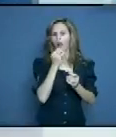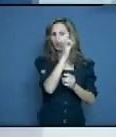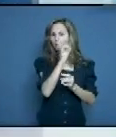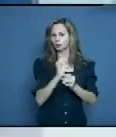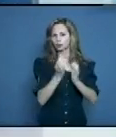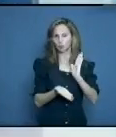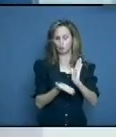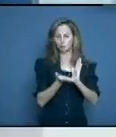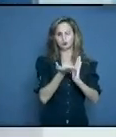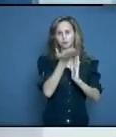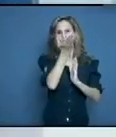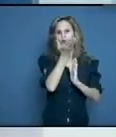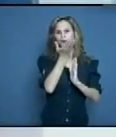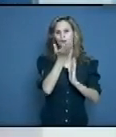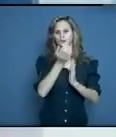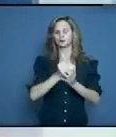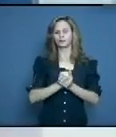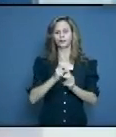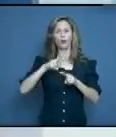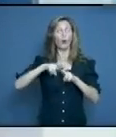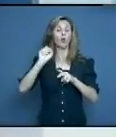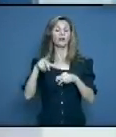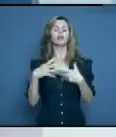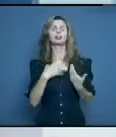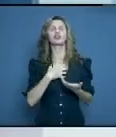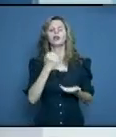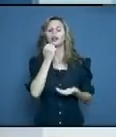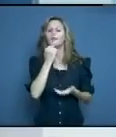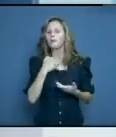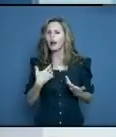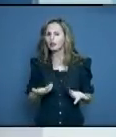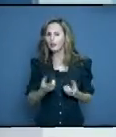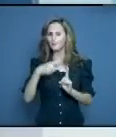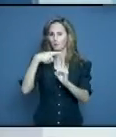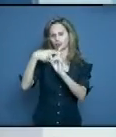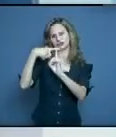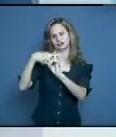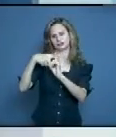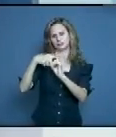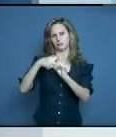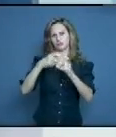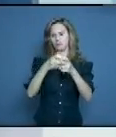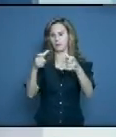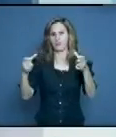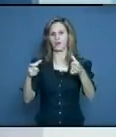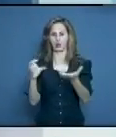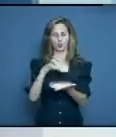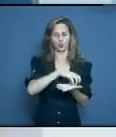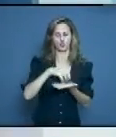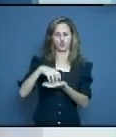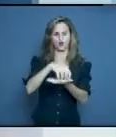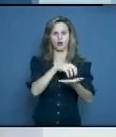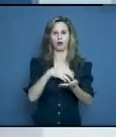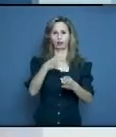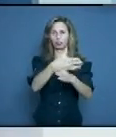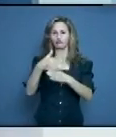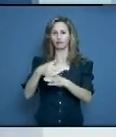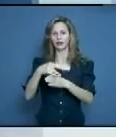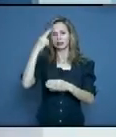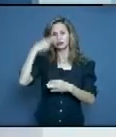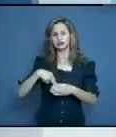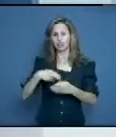que en Holguín. Lo que Holguín tiene mayor número de casos, tiene una diseminación tremenda en todos los territorios, tiene casos en todas las áreas de salud.